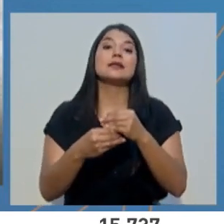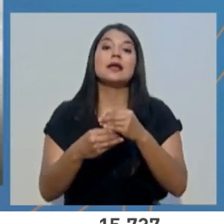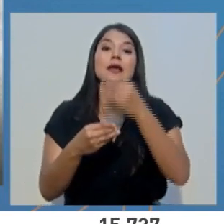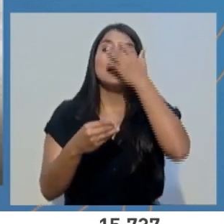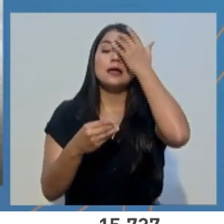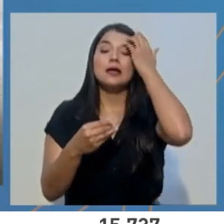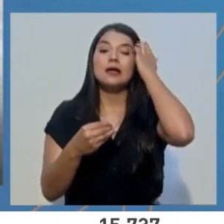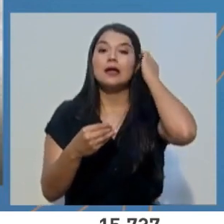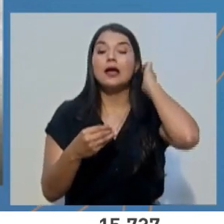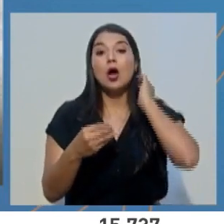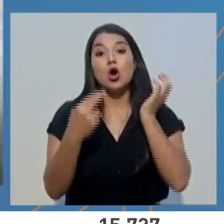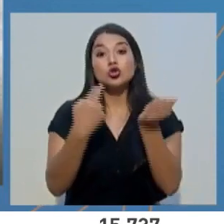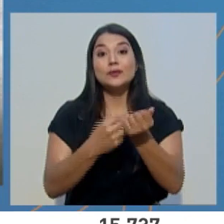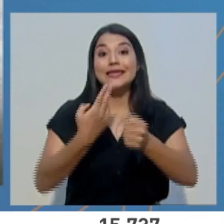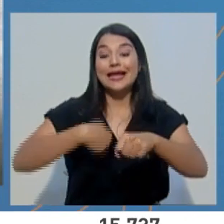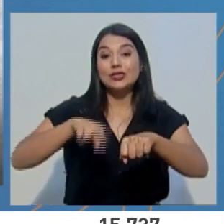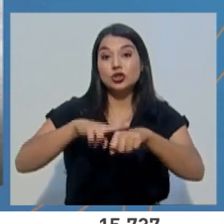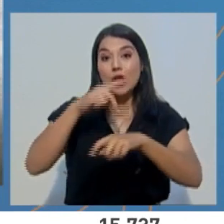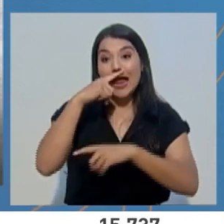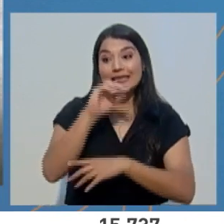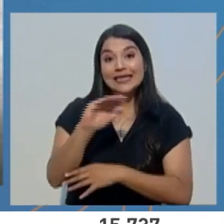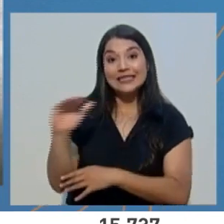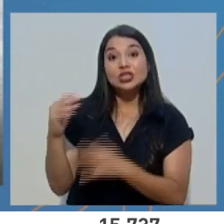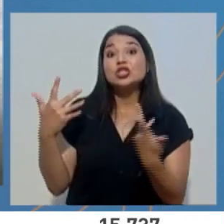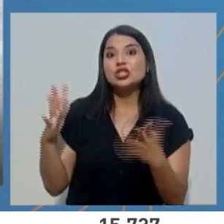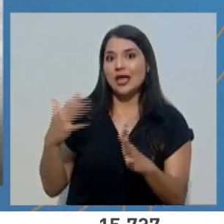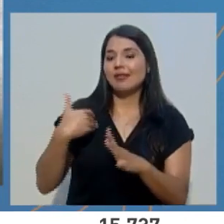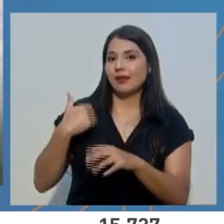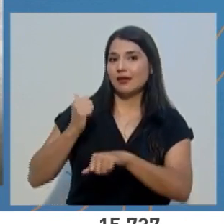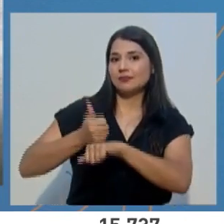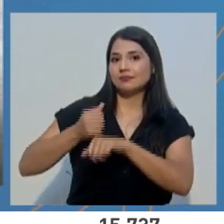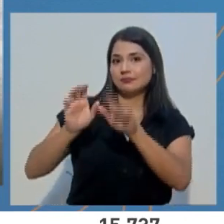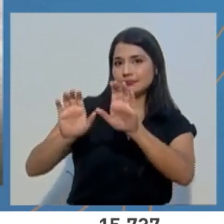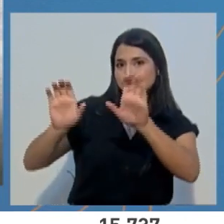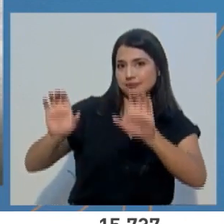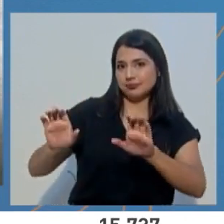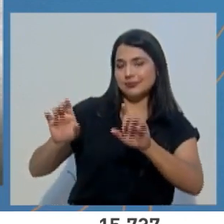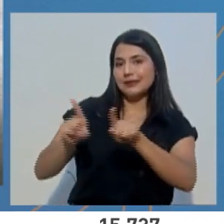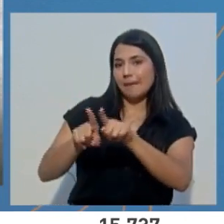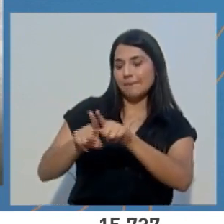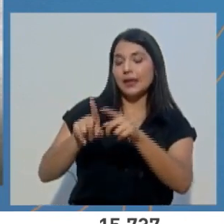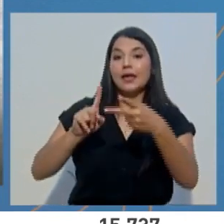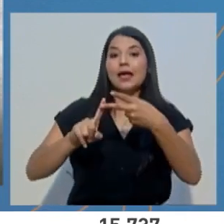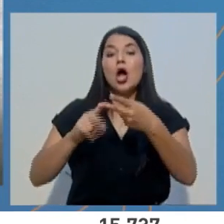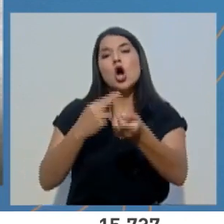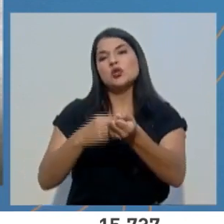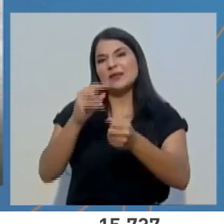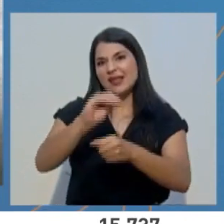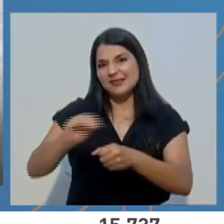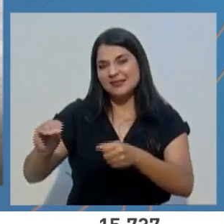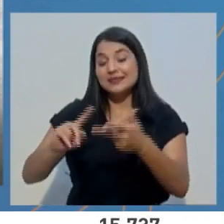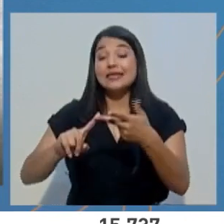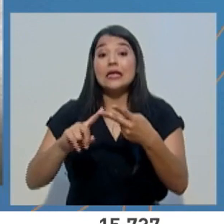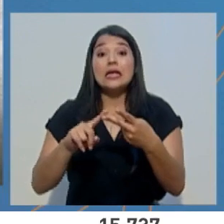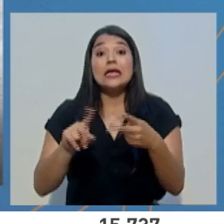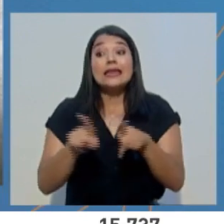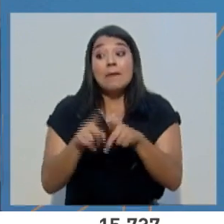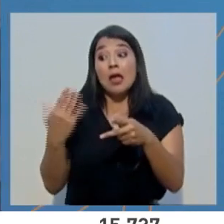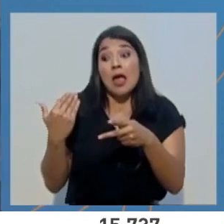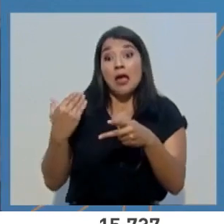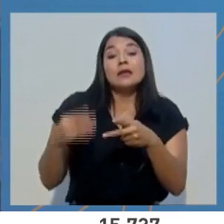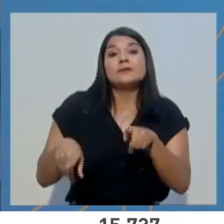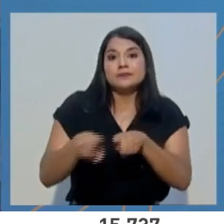cuentan actualmente el Hospital Nacional de Niños y más recientemente el Hospital Rafael Ángel Calderón Guardia.